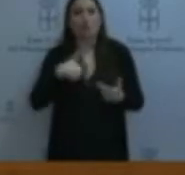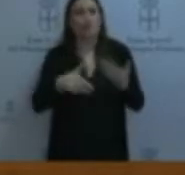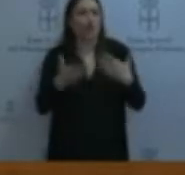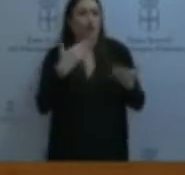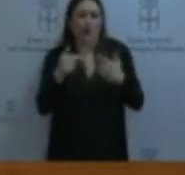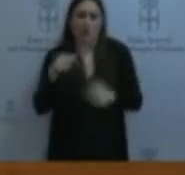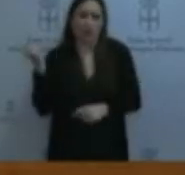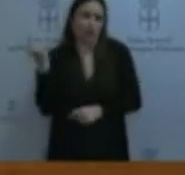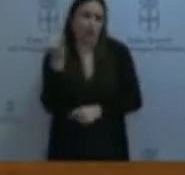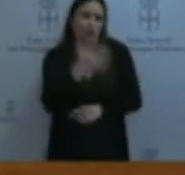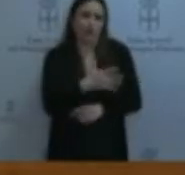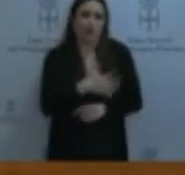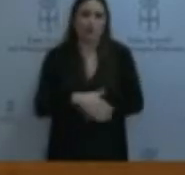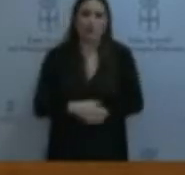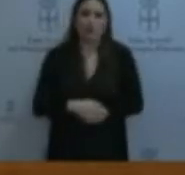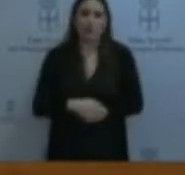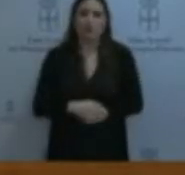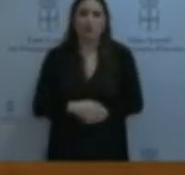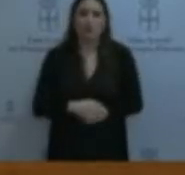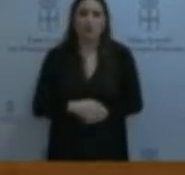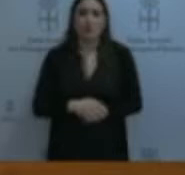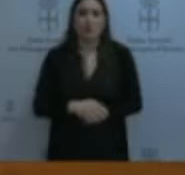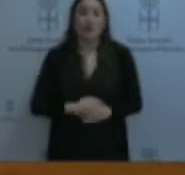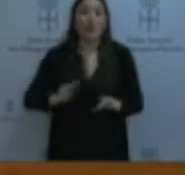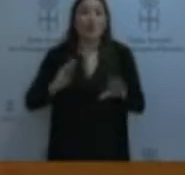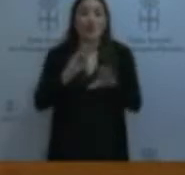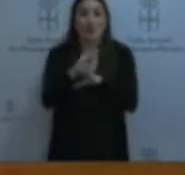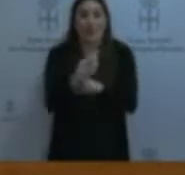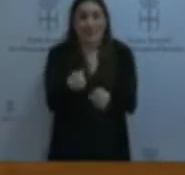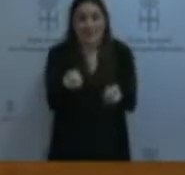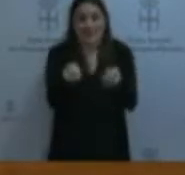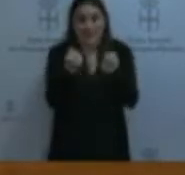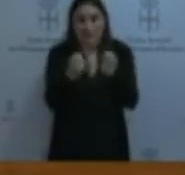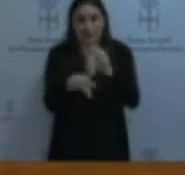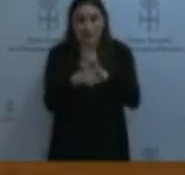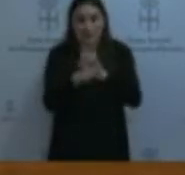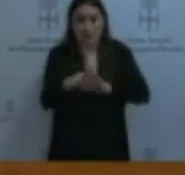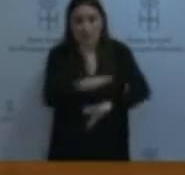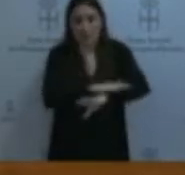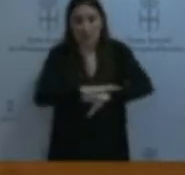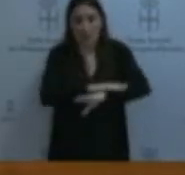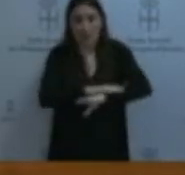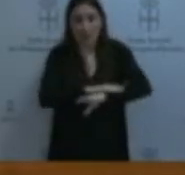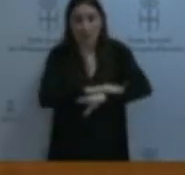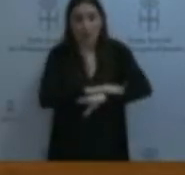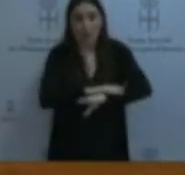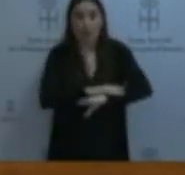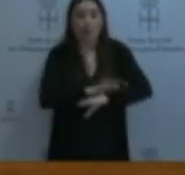repetidas ocasiones. El mantenimiento de una financiación escasa desde el Estado hipoteca cualquier